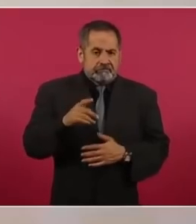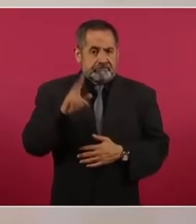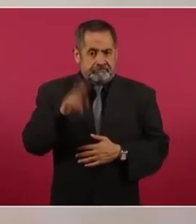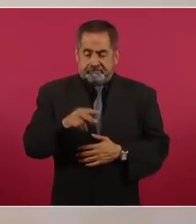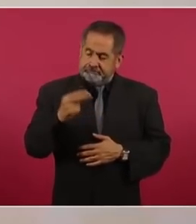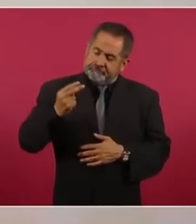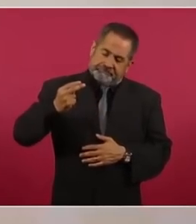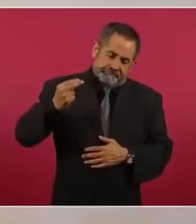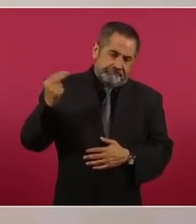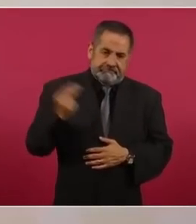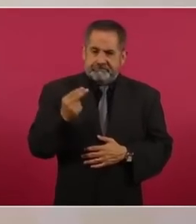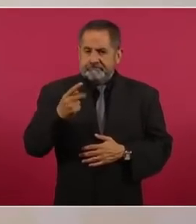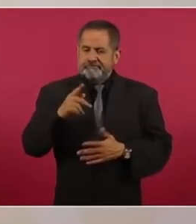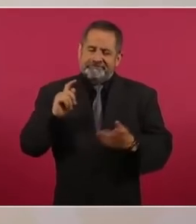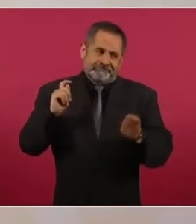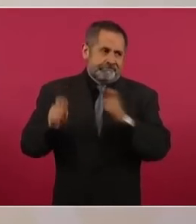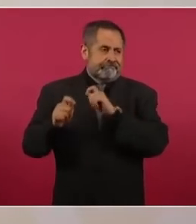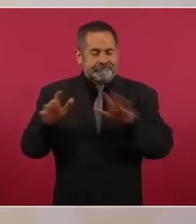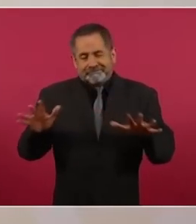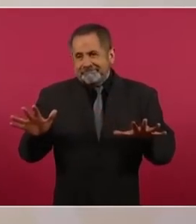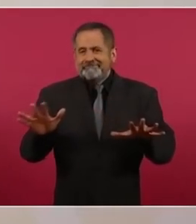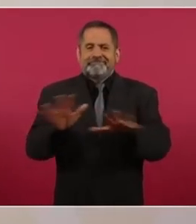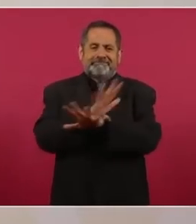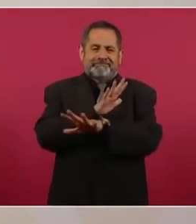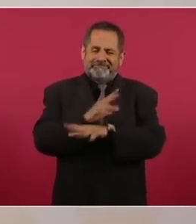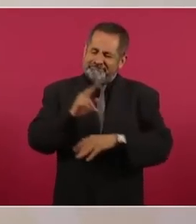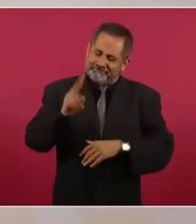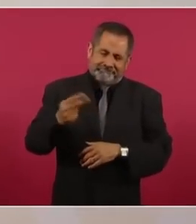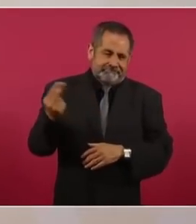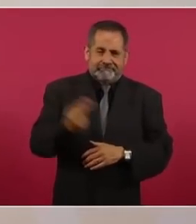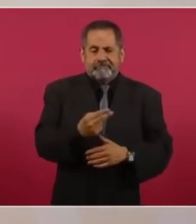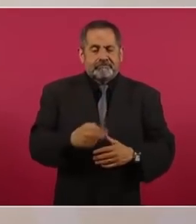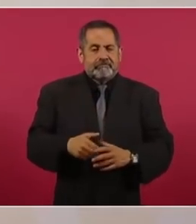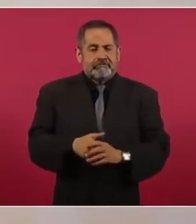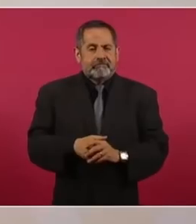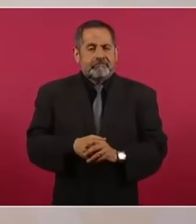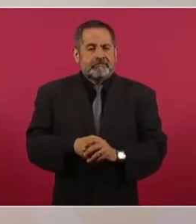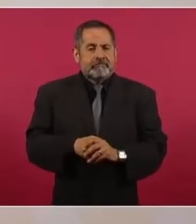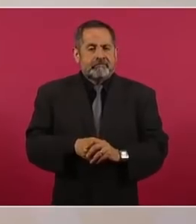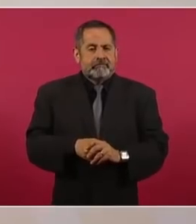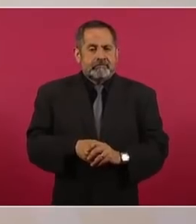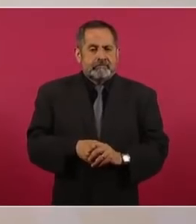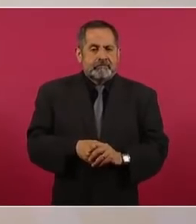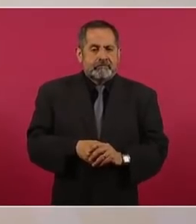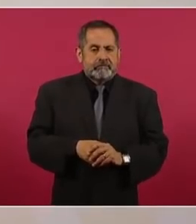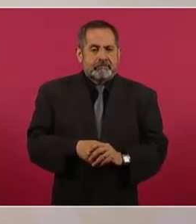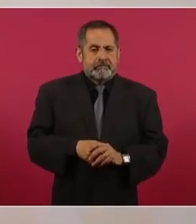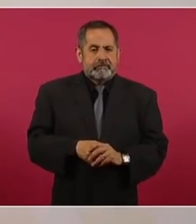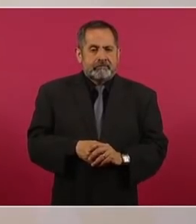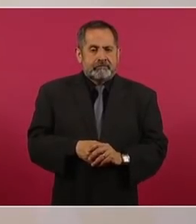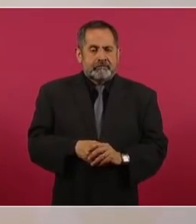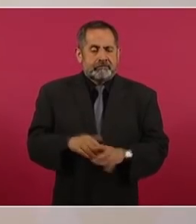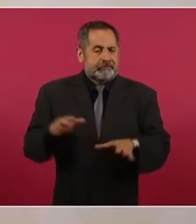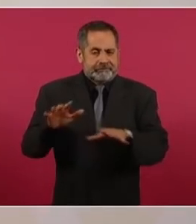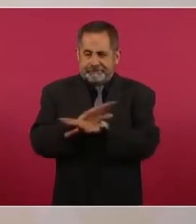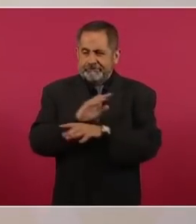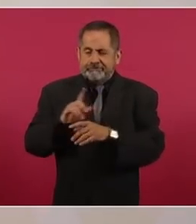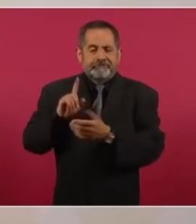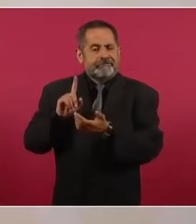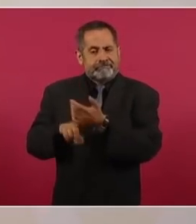un cambio en la política